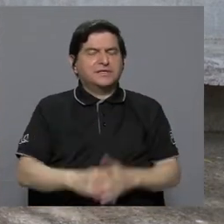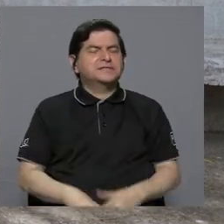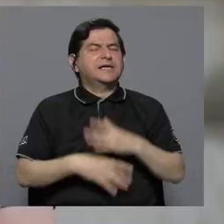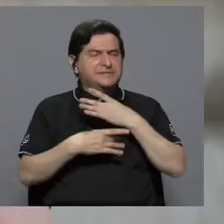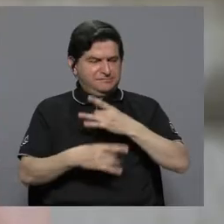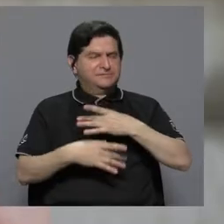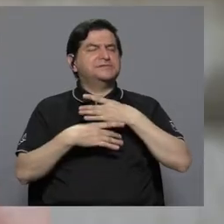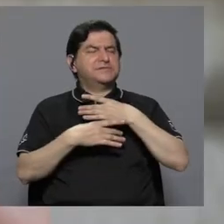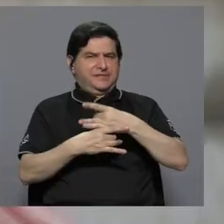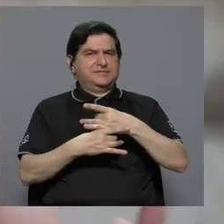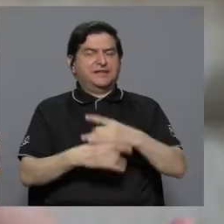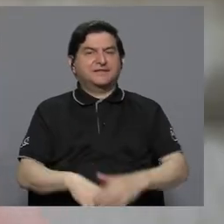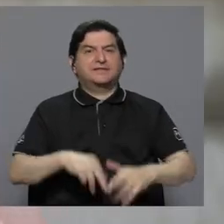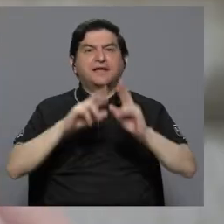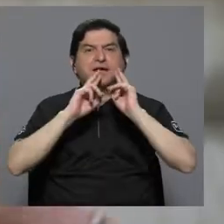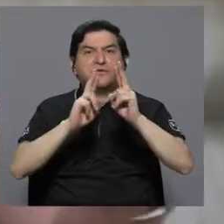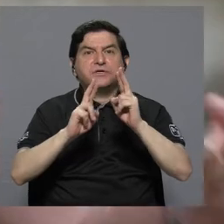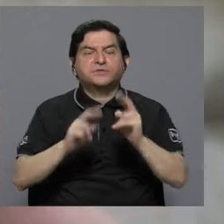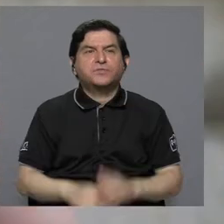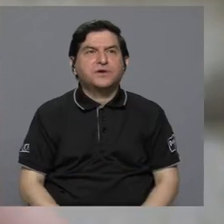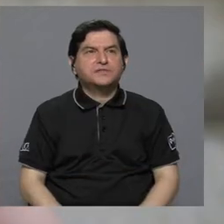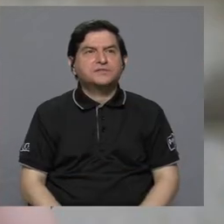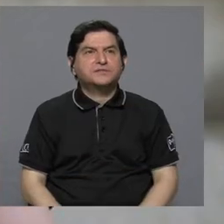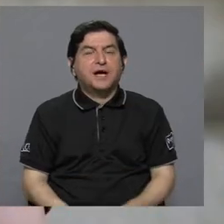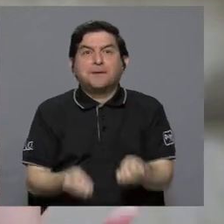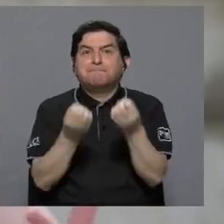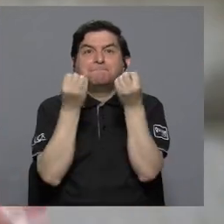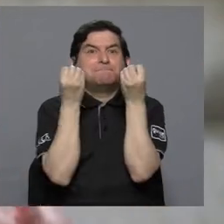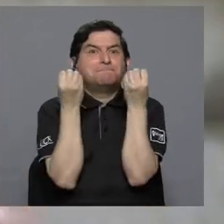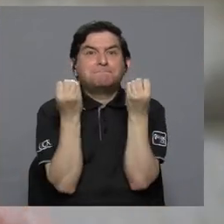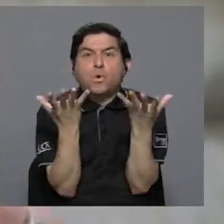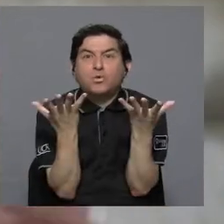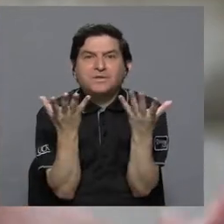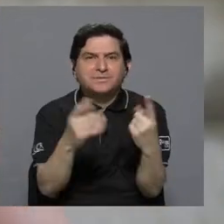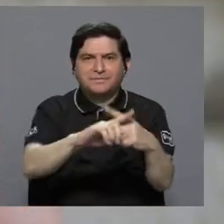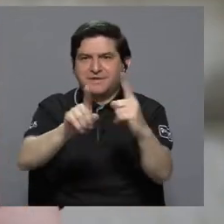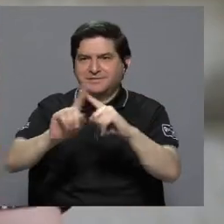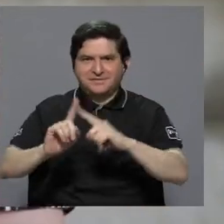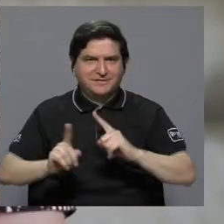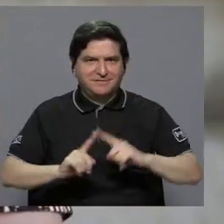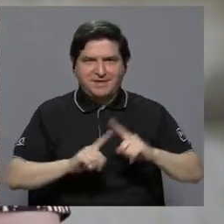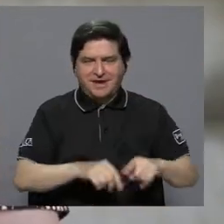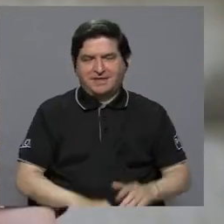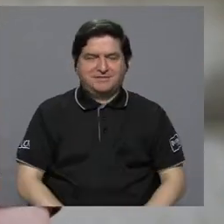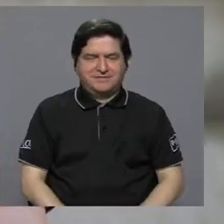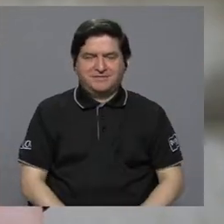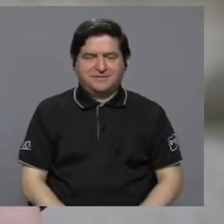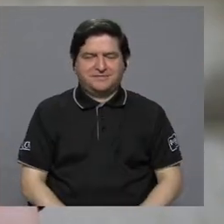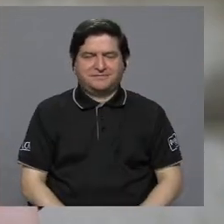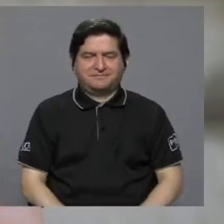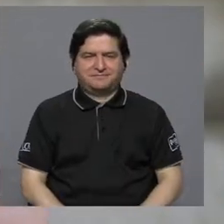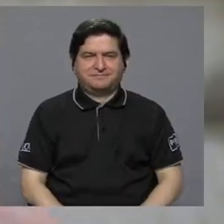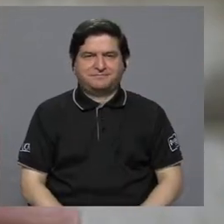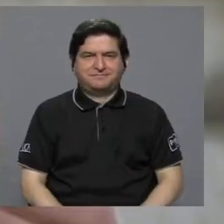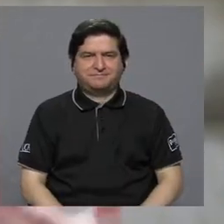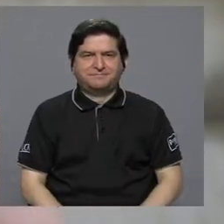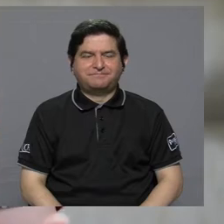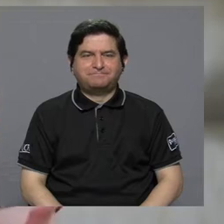interesante y la respuesta podría tener múltiples, digamos, hay múltiples respuestas para la problemática.